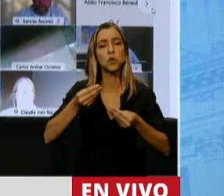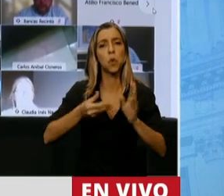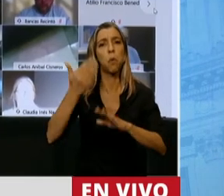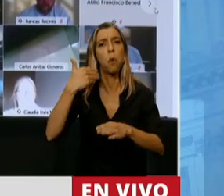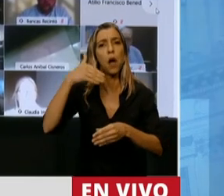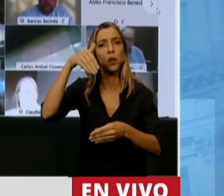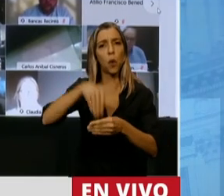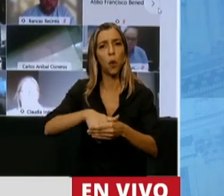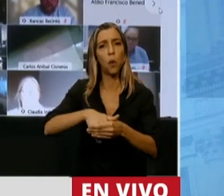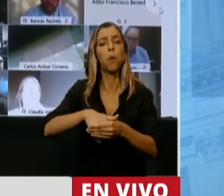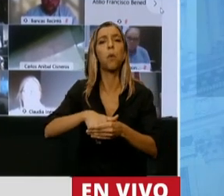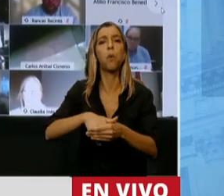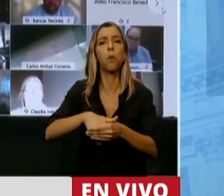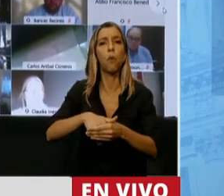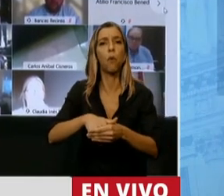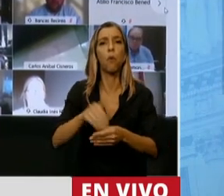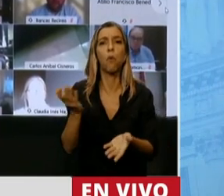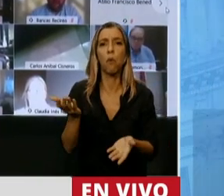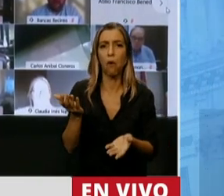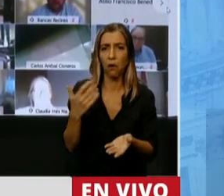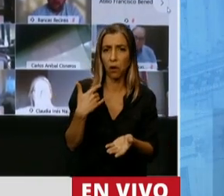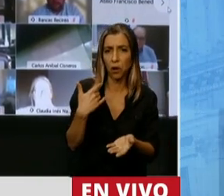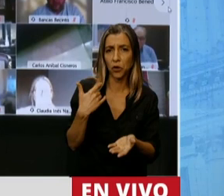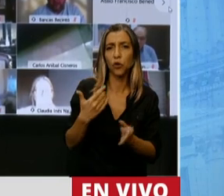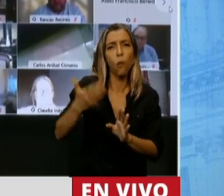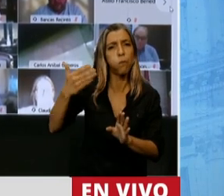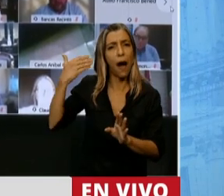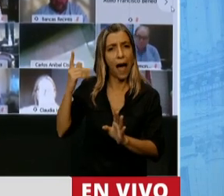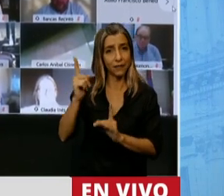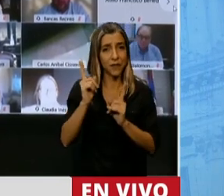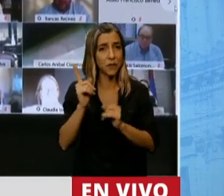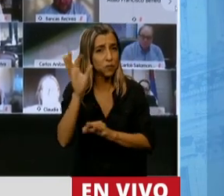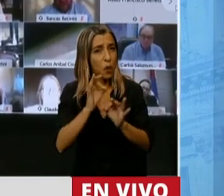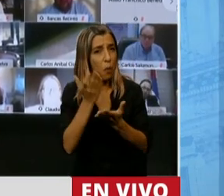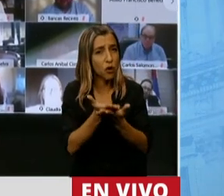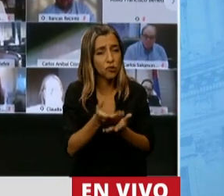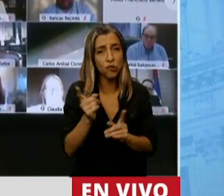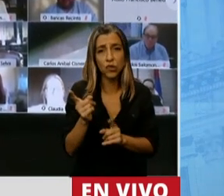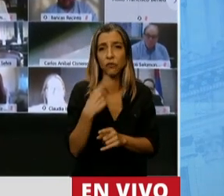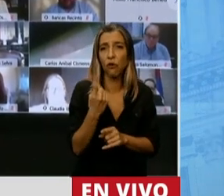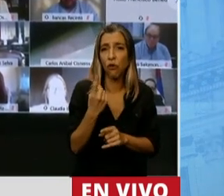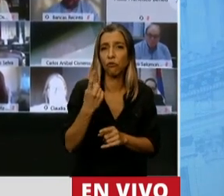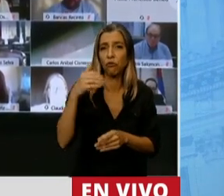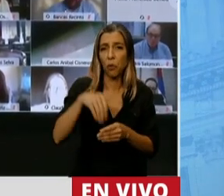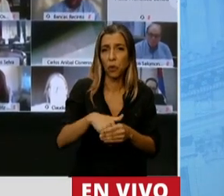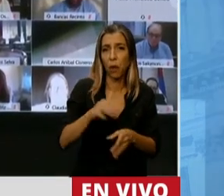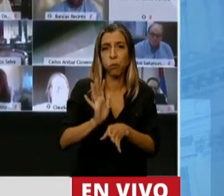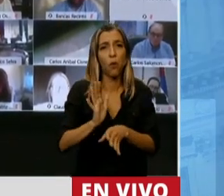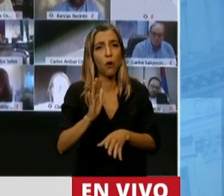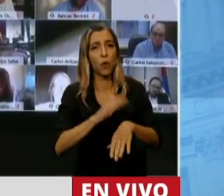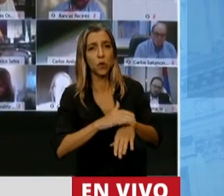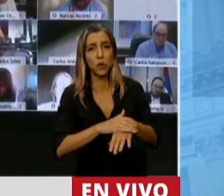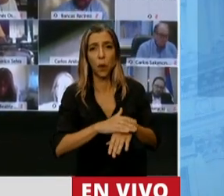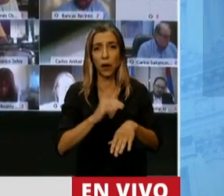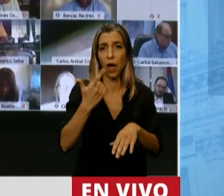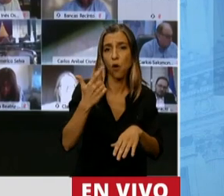mandaban al Congreso de la Nación. que se animen a votar este presupuesto, que se animen a acompañar, que la Argentina va a